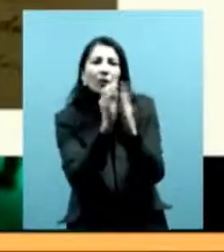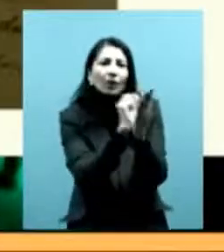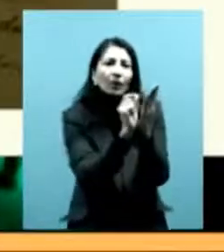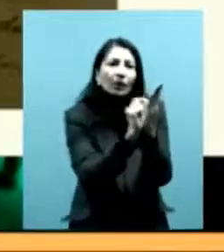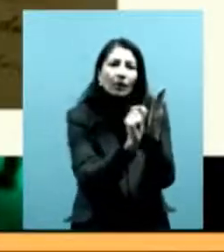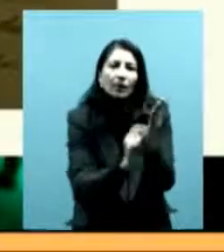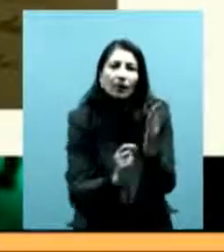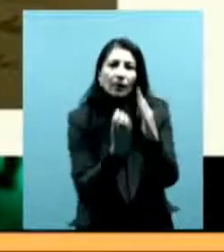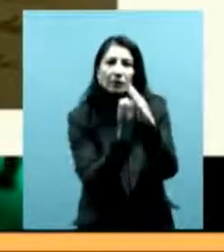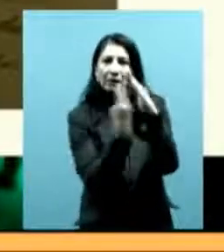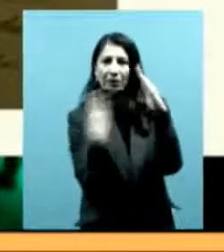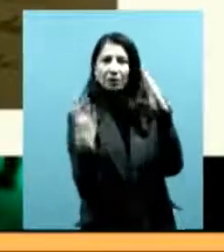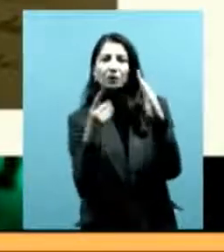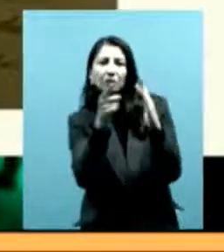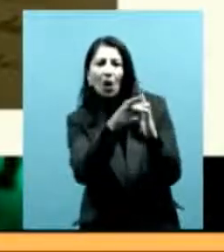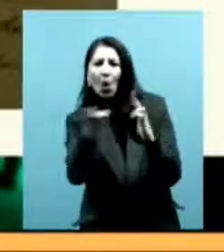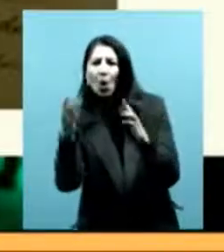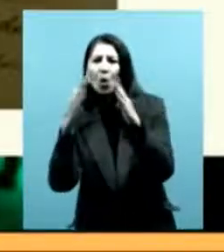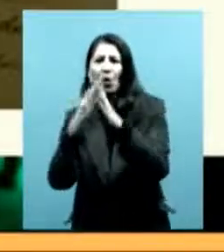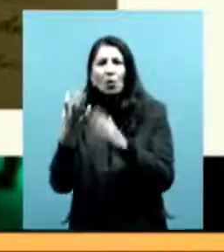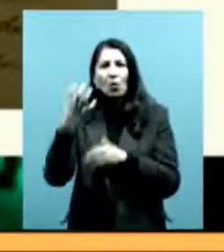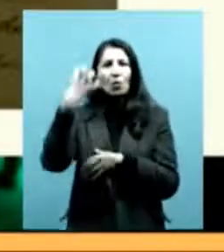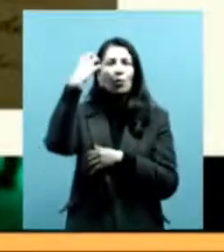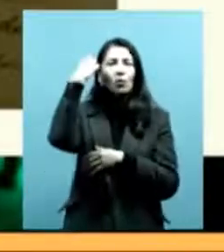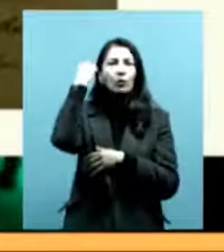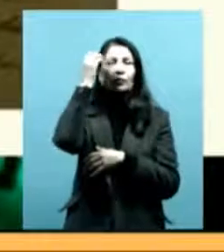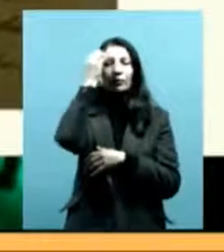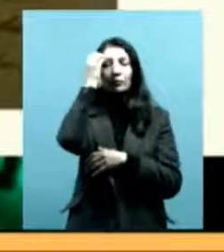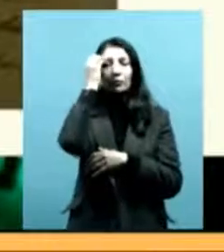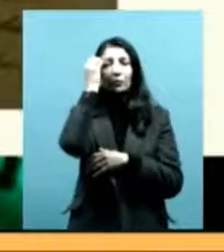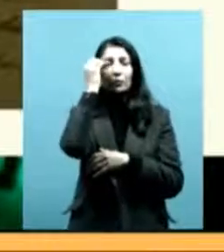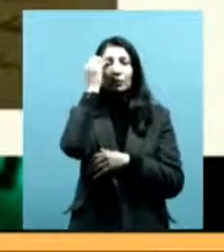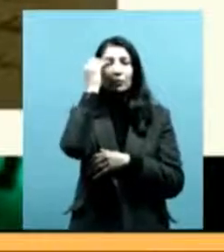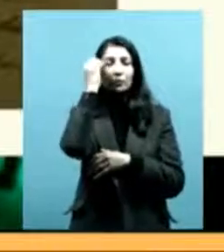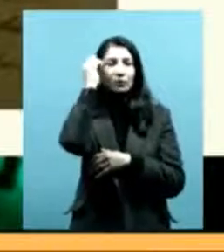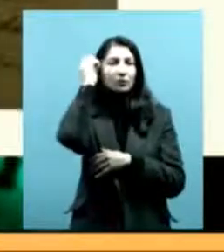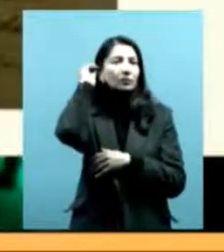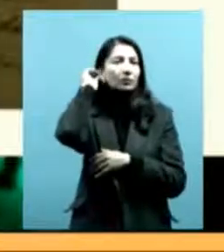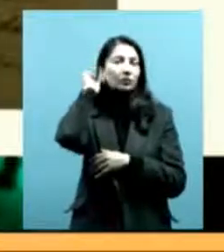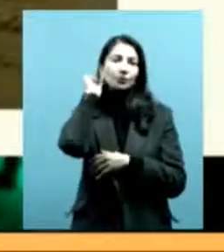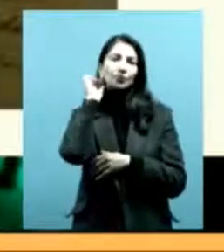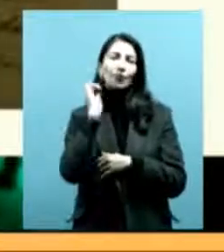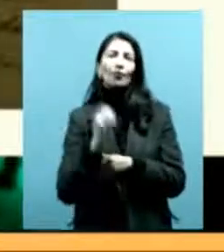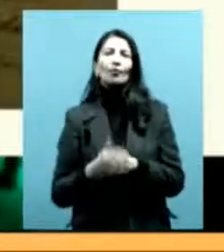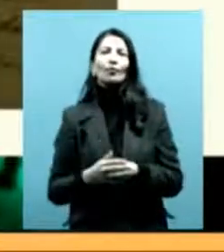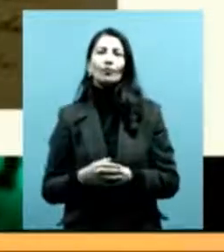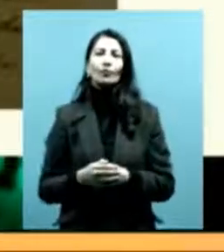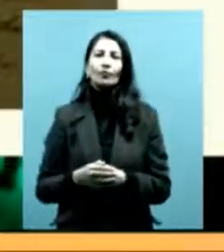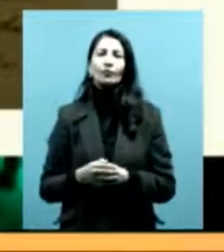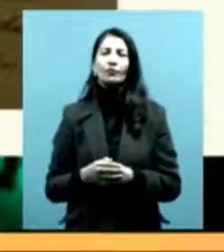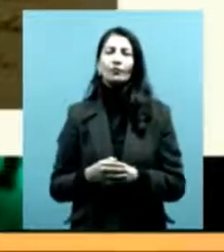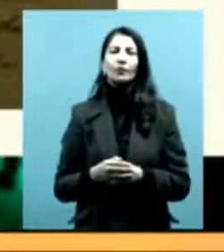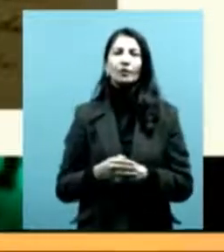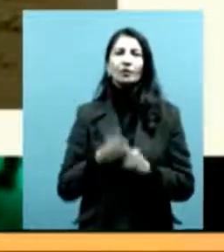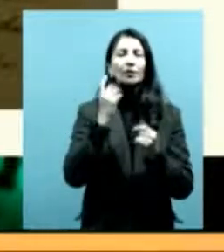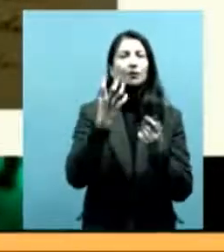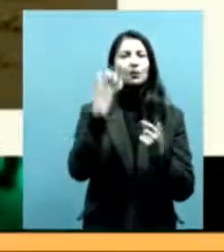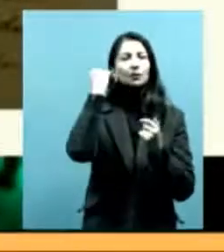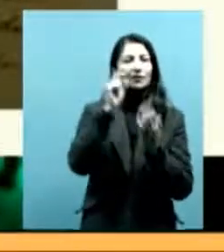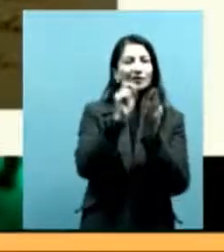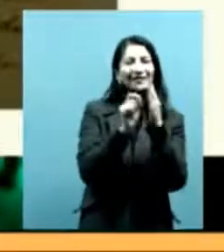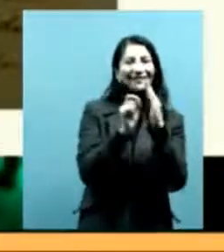profesión, va a poner boleador, tejedora. Entonces, esos excesos del mismo